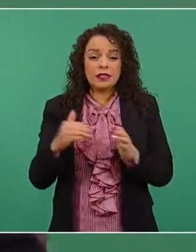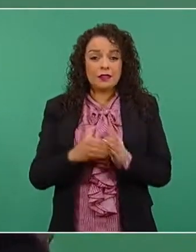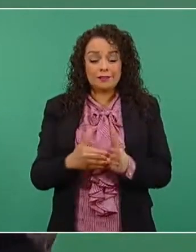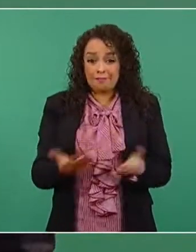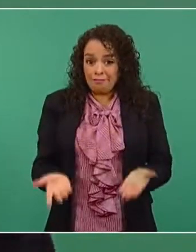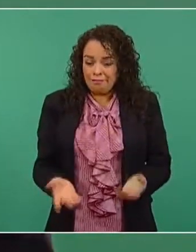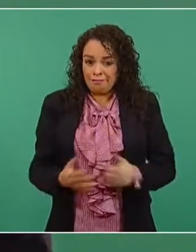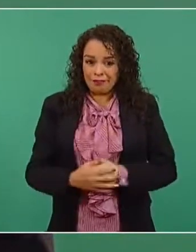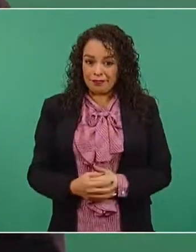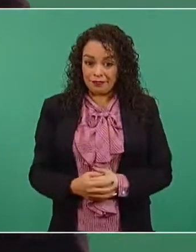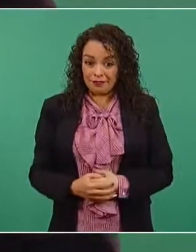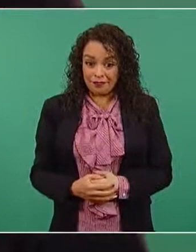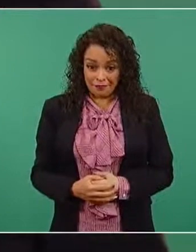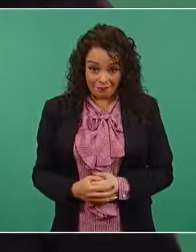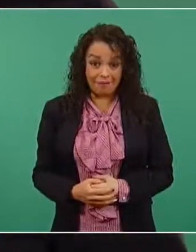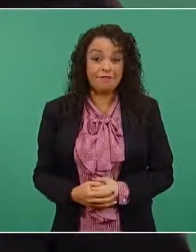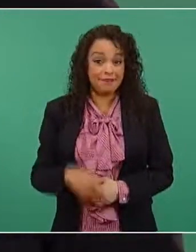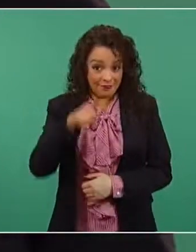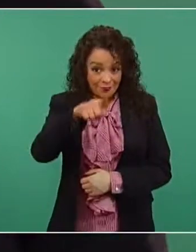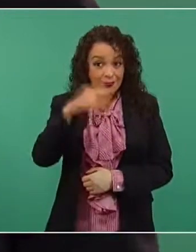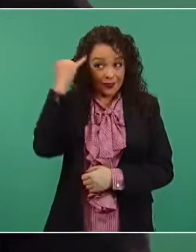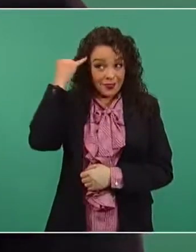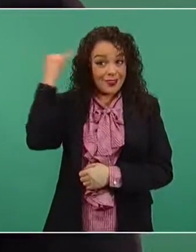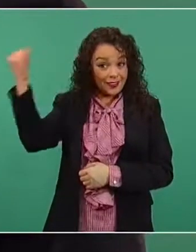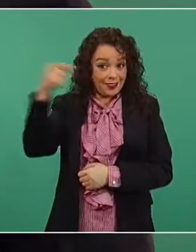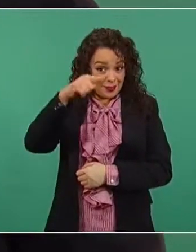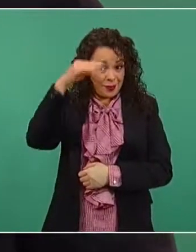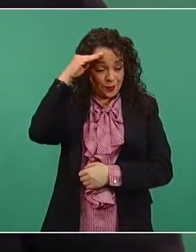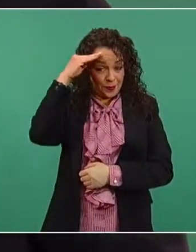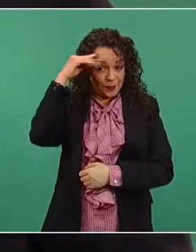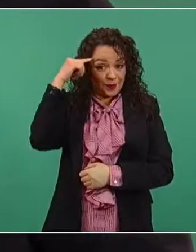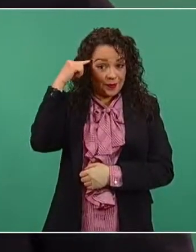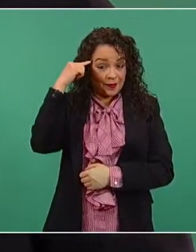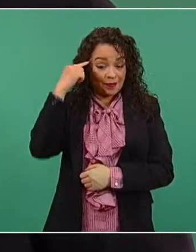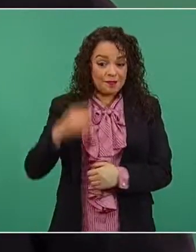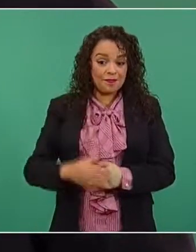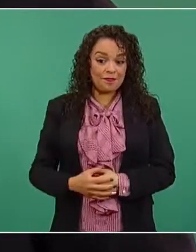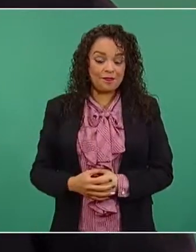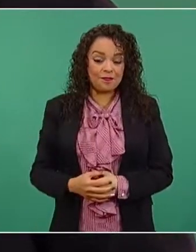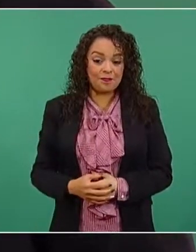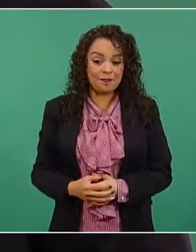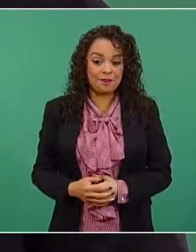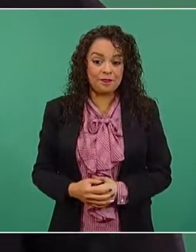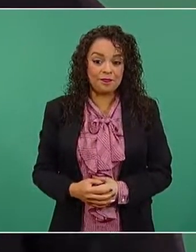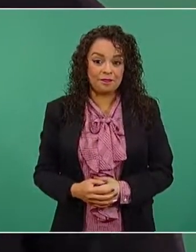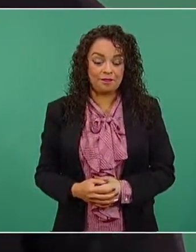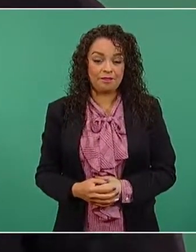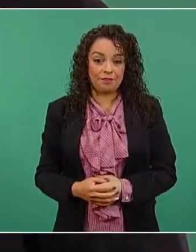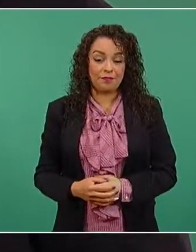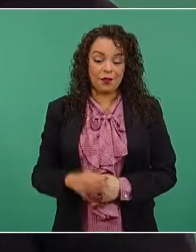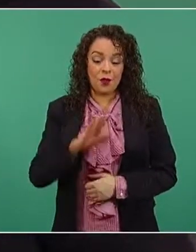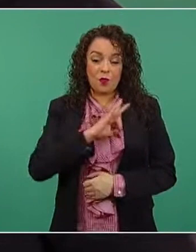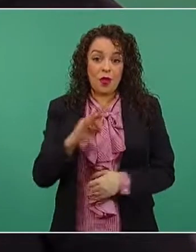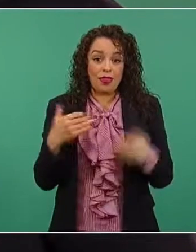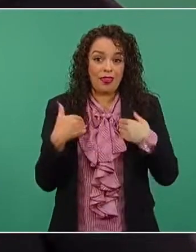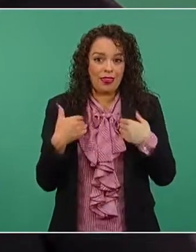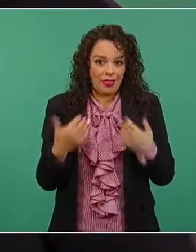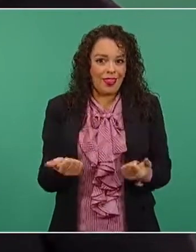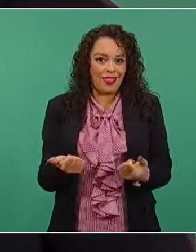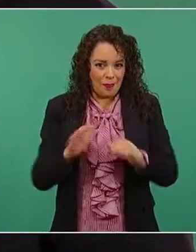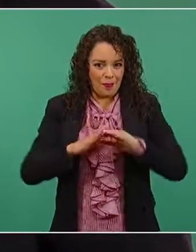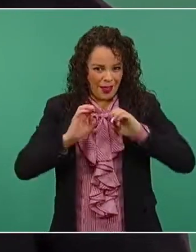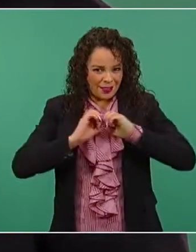Esto para que nos ayude, ¿no?, a entender el fenómeno.